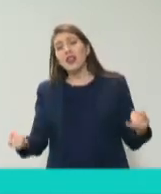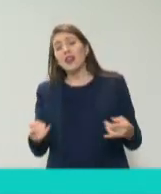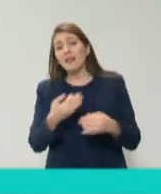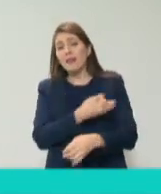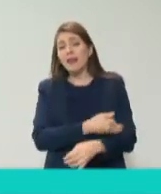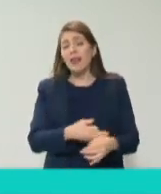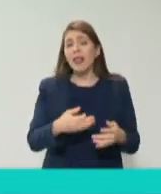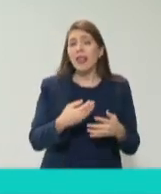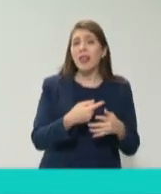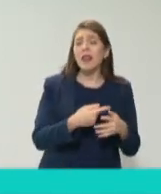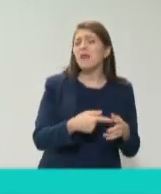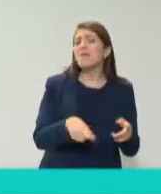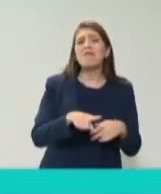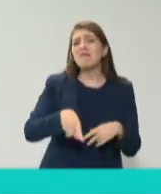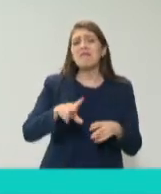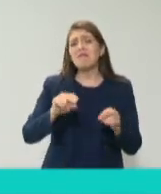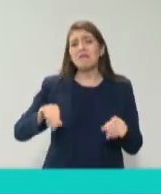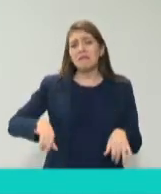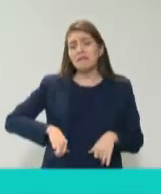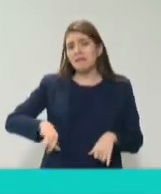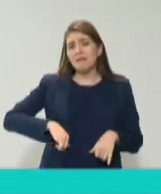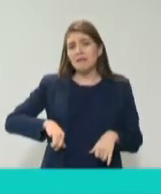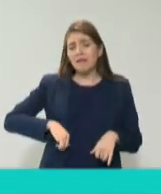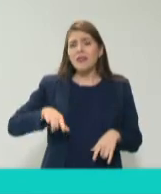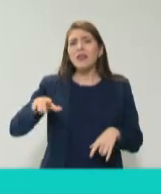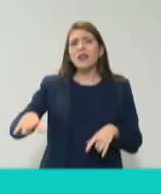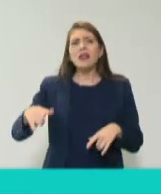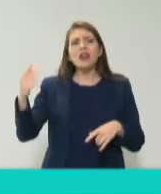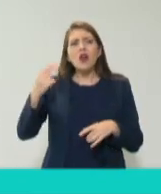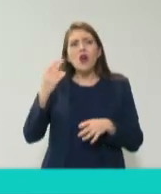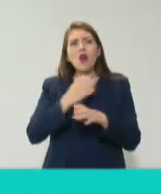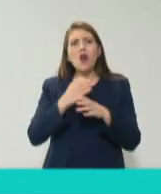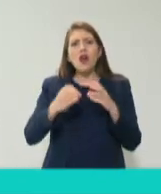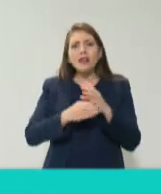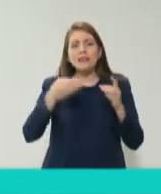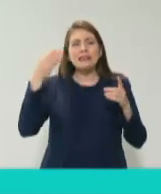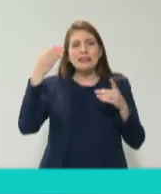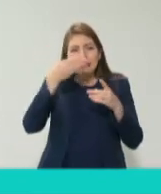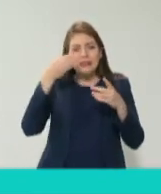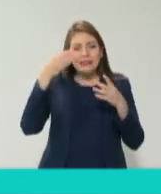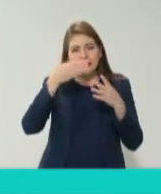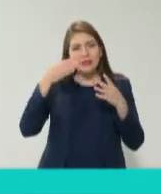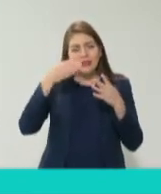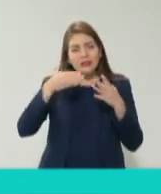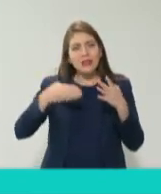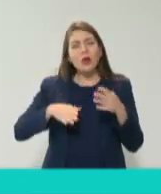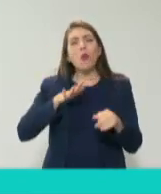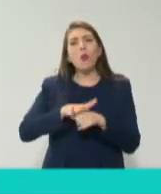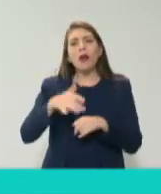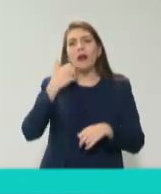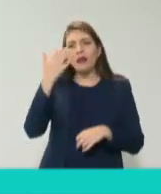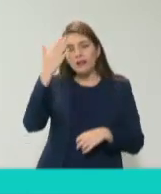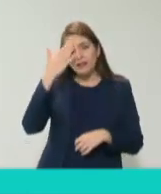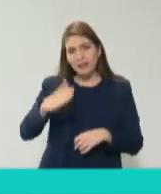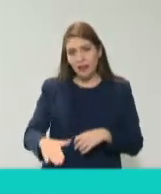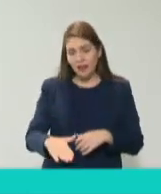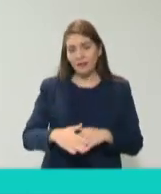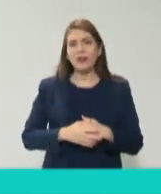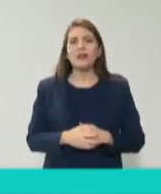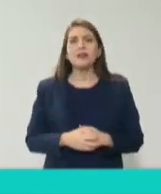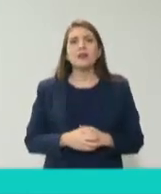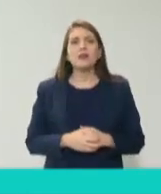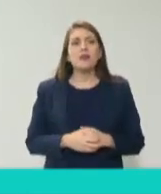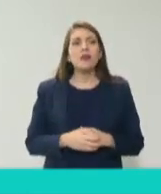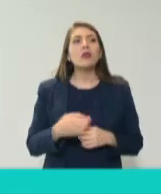interesar eran cosas muy puntuales las que querían saber y por eso es que al menos eso es lo que yo creo por eso es que